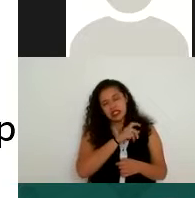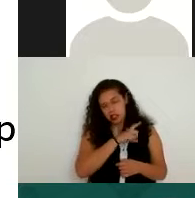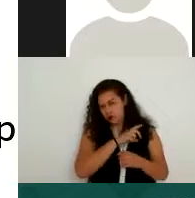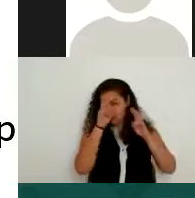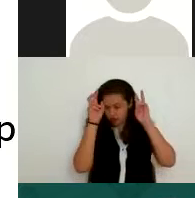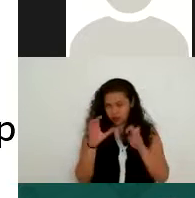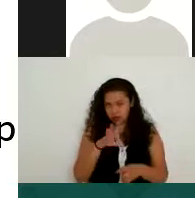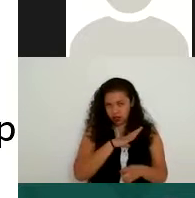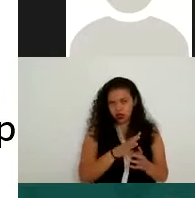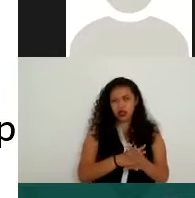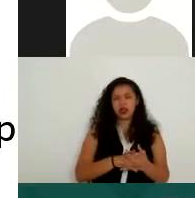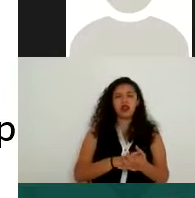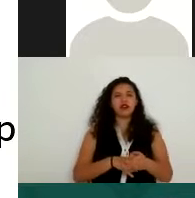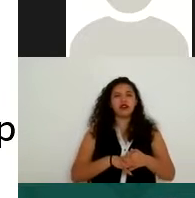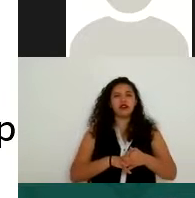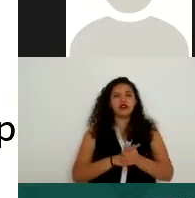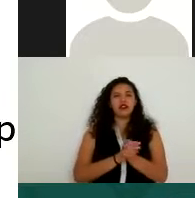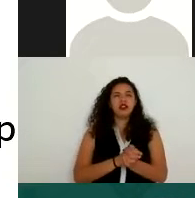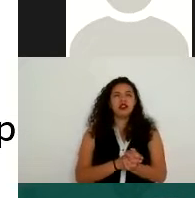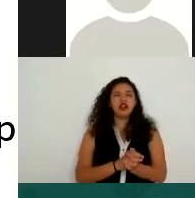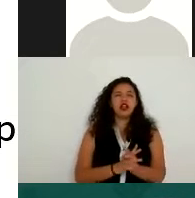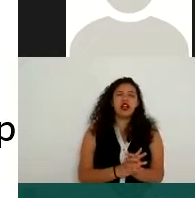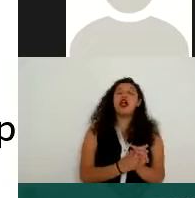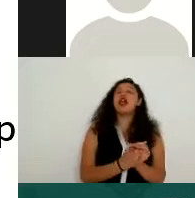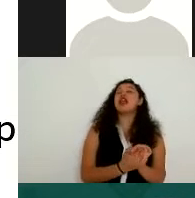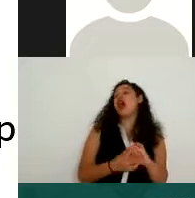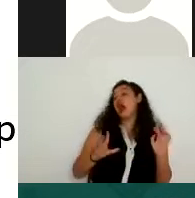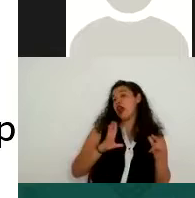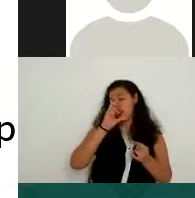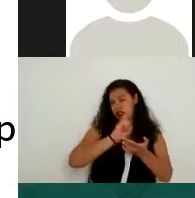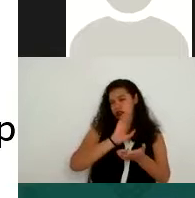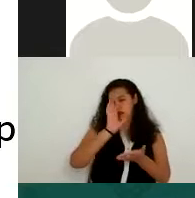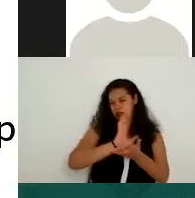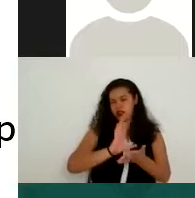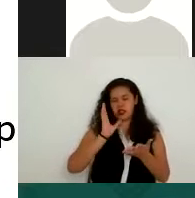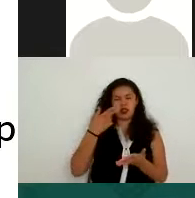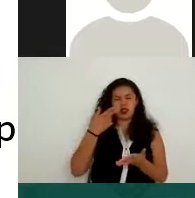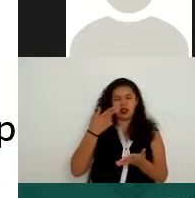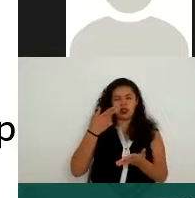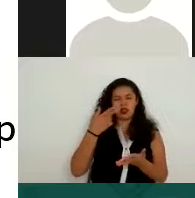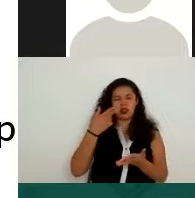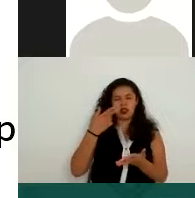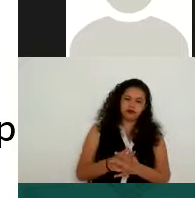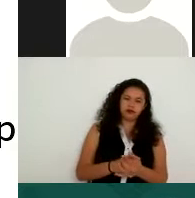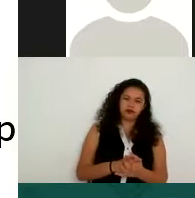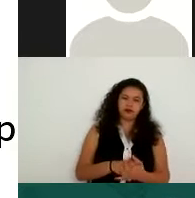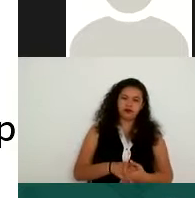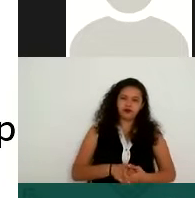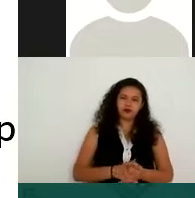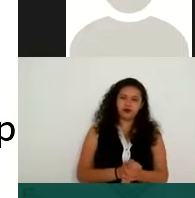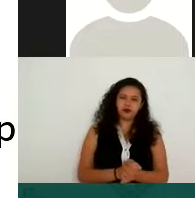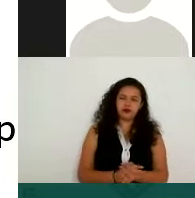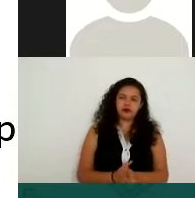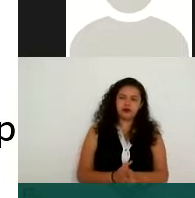persona tiene una discapacidad, ¿no? Un estado de salud. Entonces, aquí ya es muy peculiar este ejemplo porque